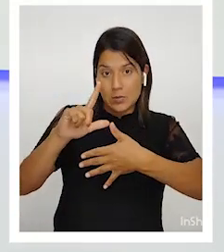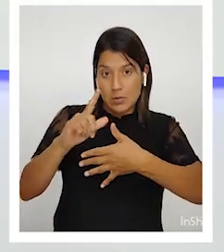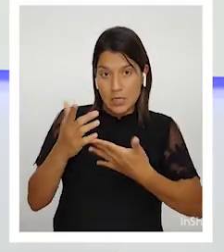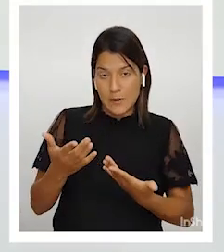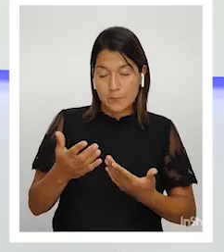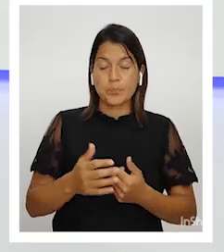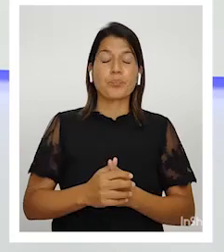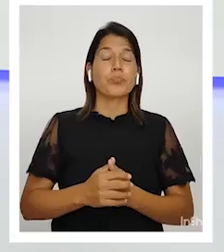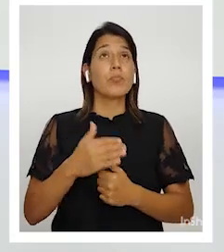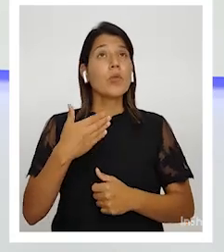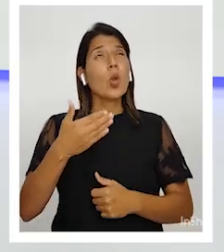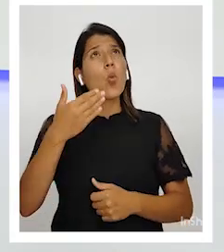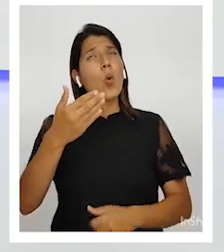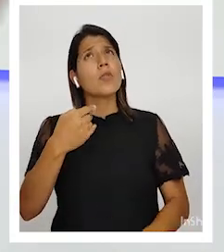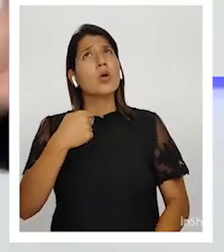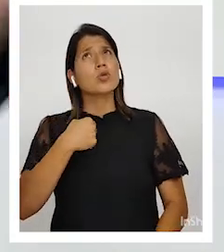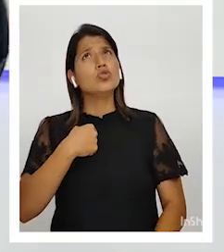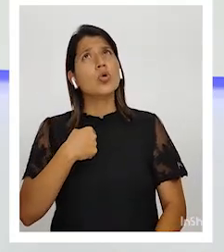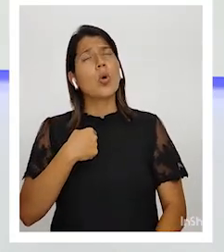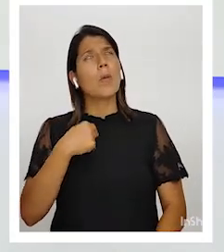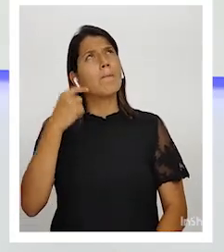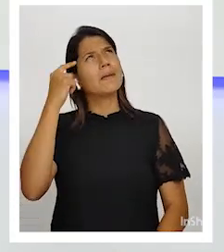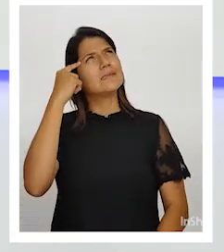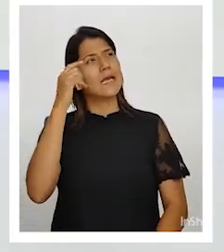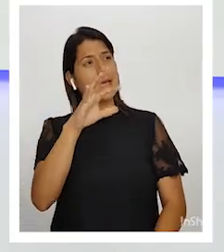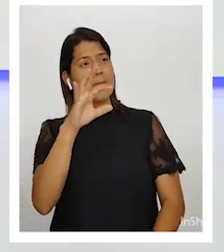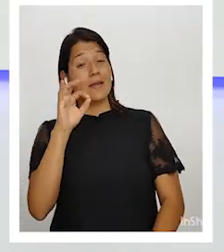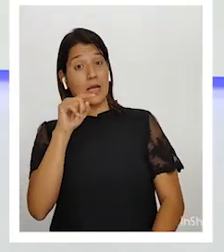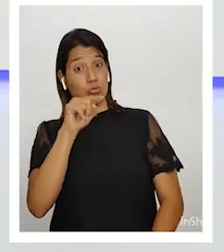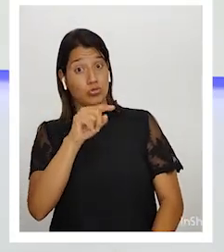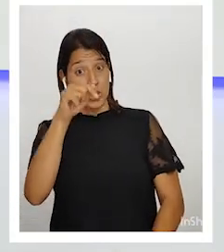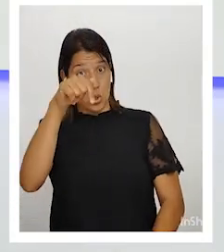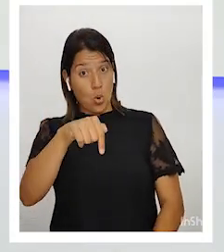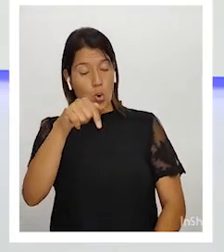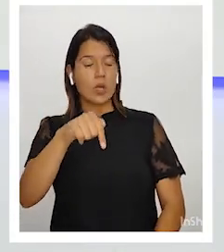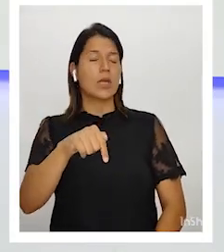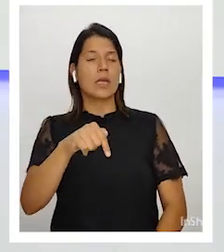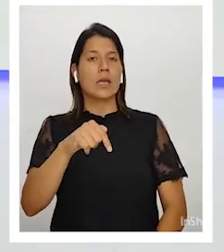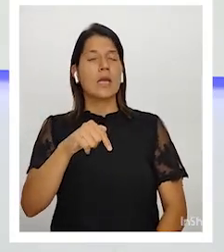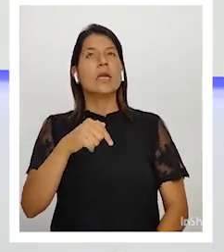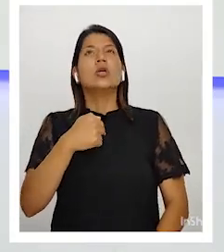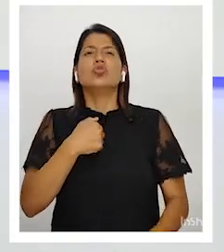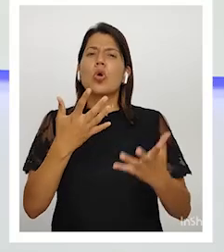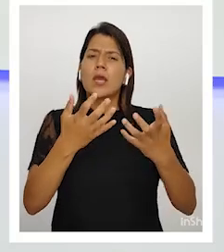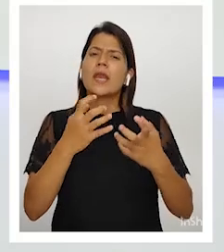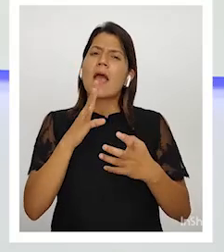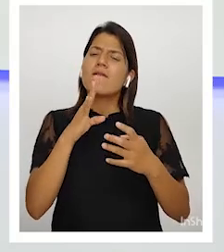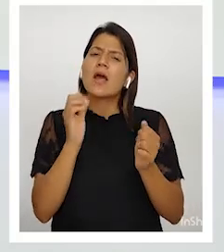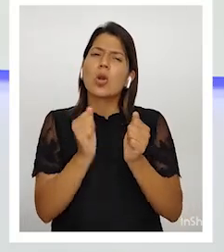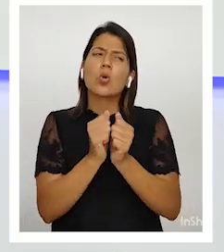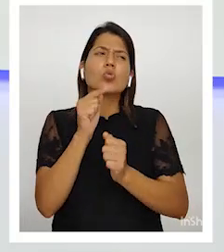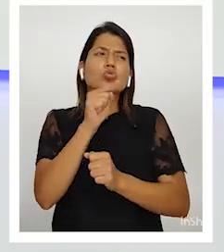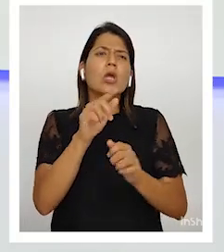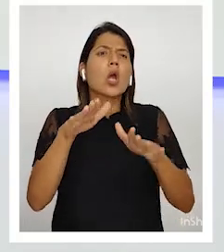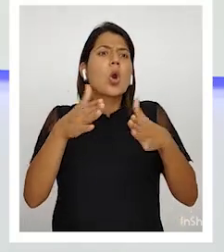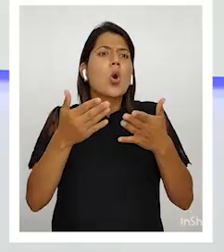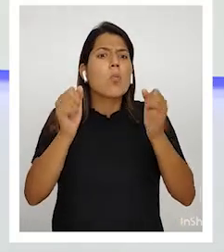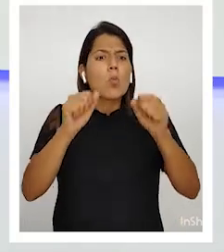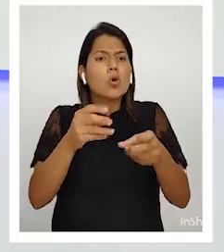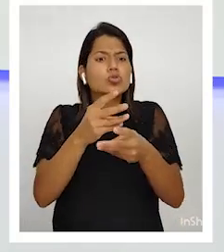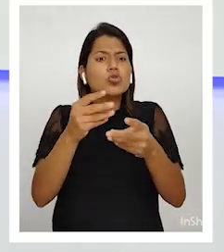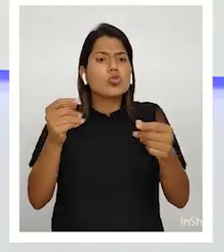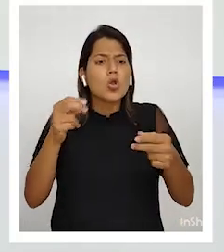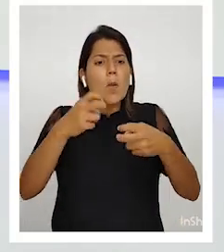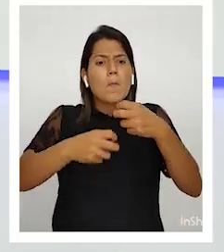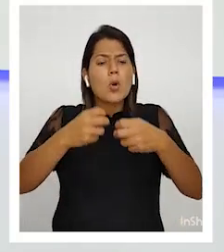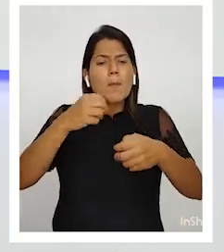consideré que usted fuera mi invitado especial el día de hoy, quería conversar con usted de cómo solucionamos los problemas de nuestra